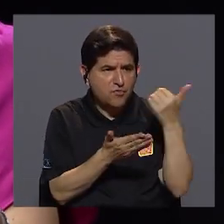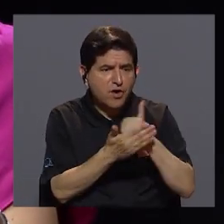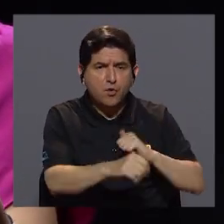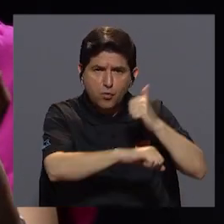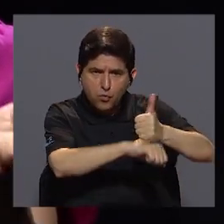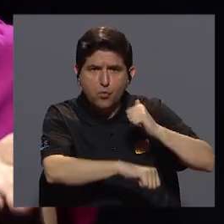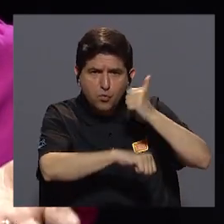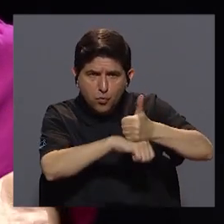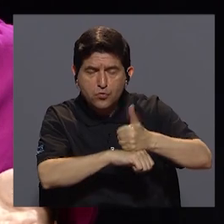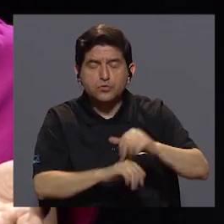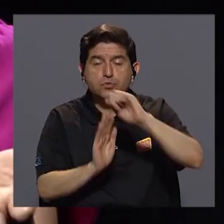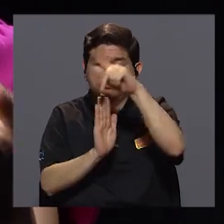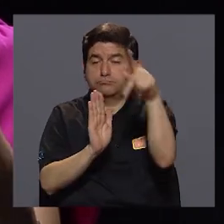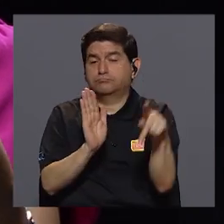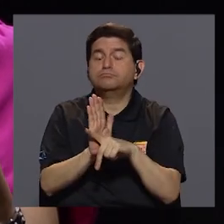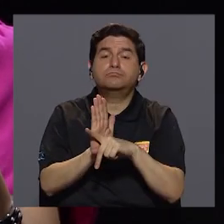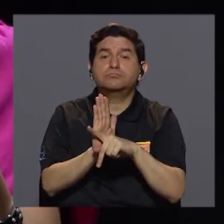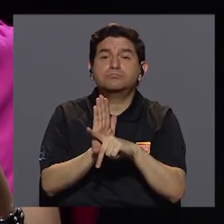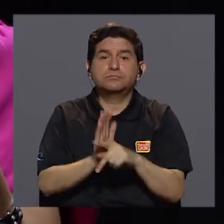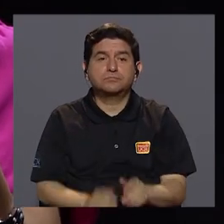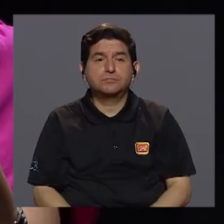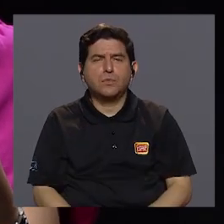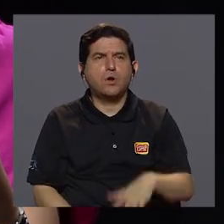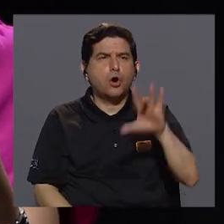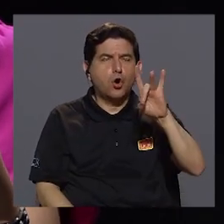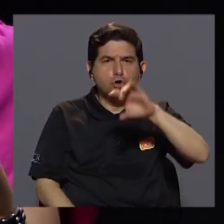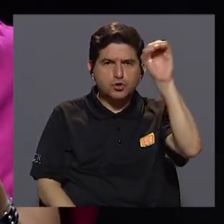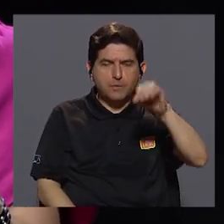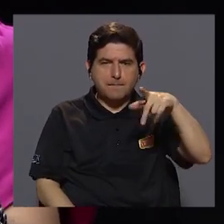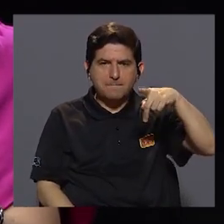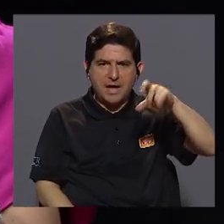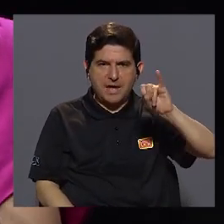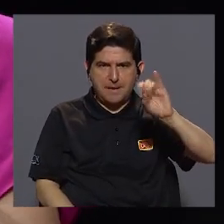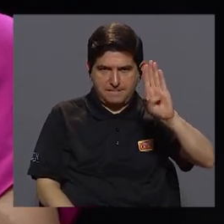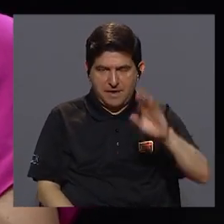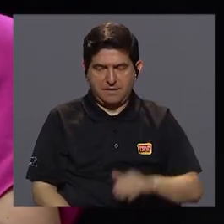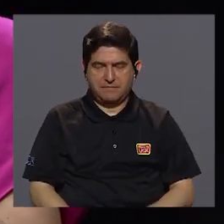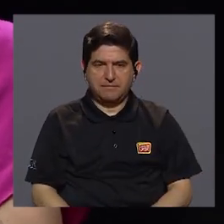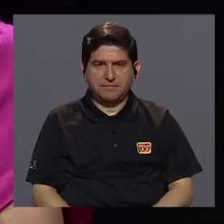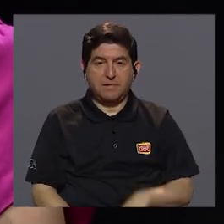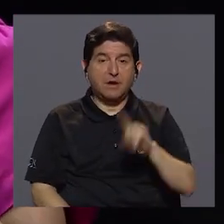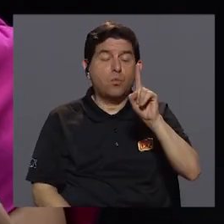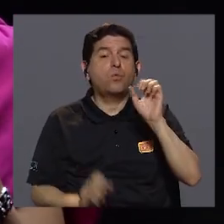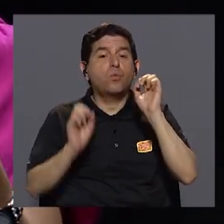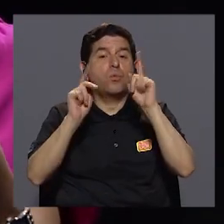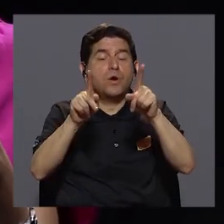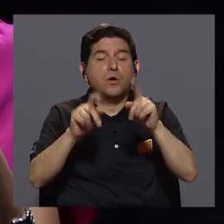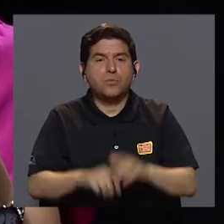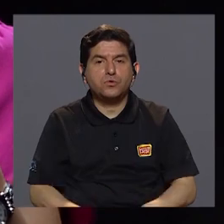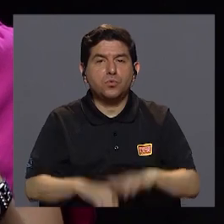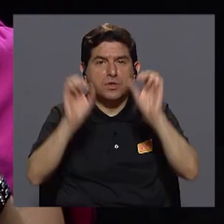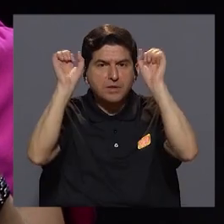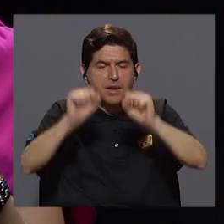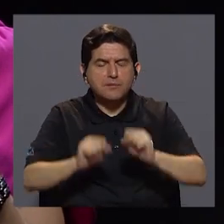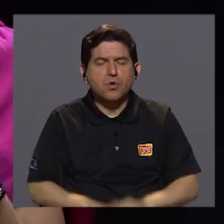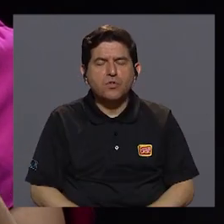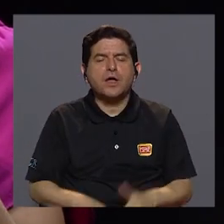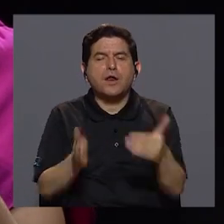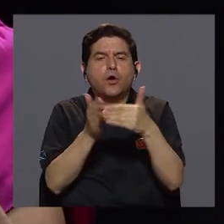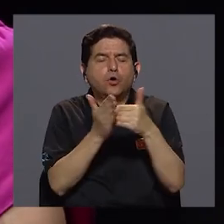asignados de forma constitucional, en torno al 8% del PIB, que es una oportunidad para que estos sean